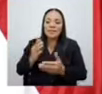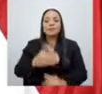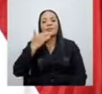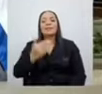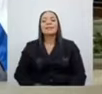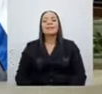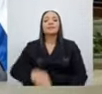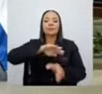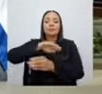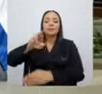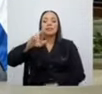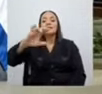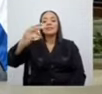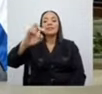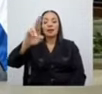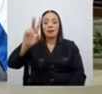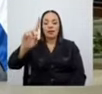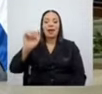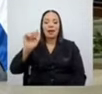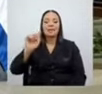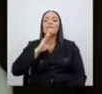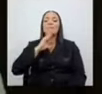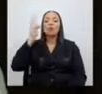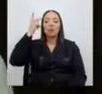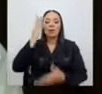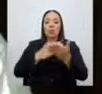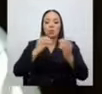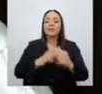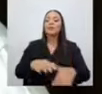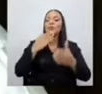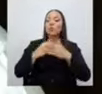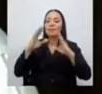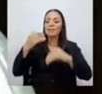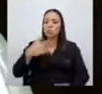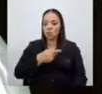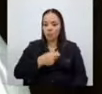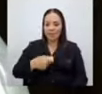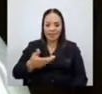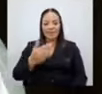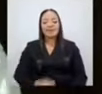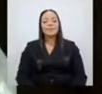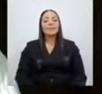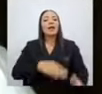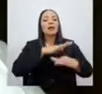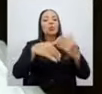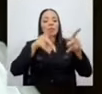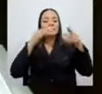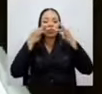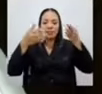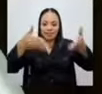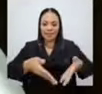Richard Araya de Hablemos de Política y Algo Más. Buenas tardes, señor Presidente, y a todos los presentes.